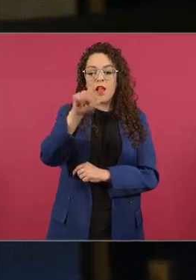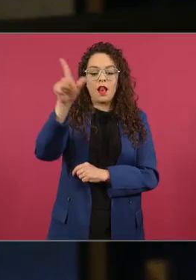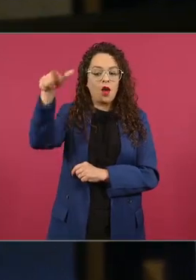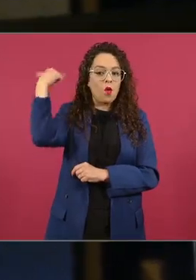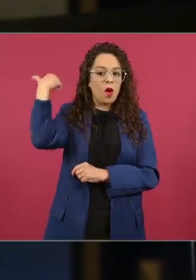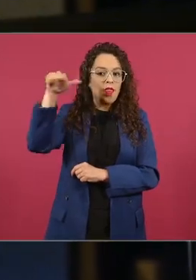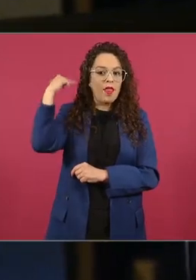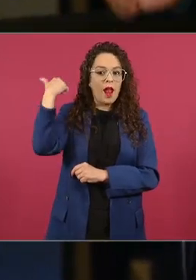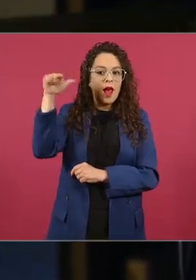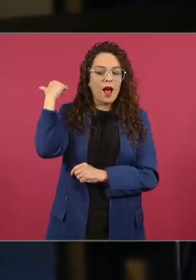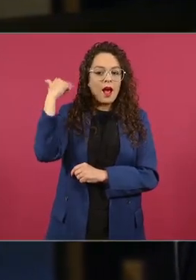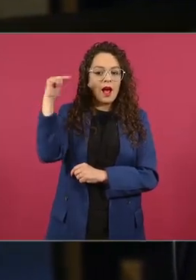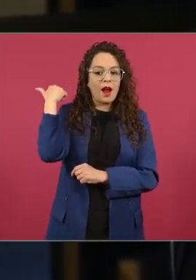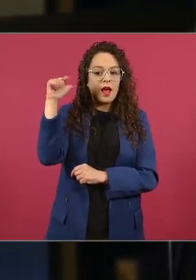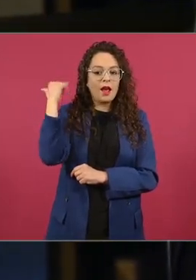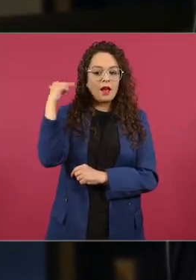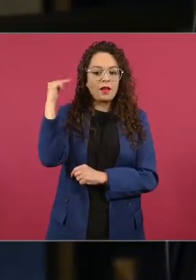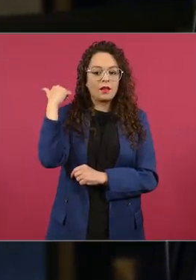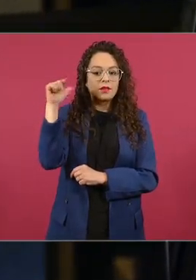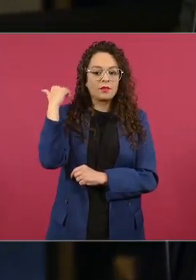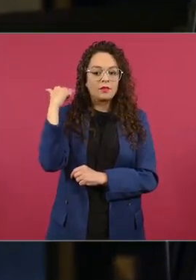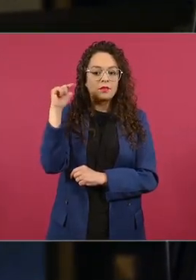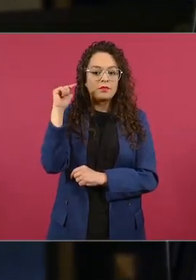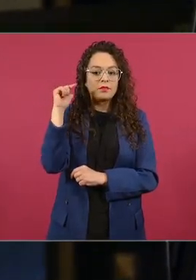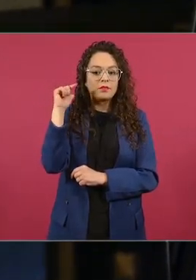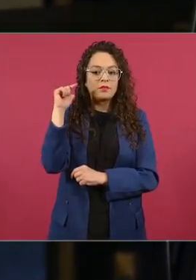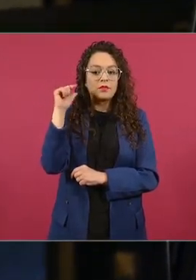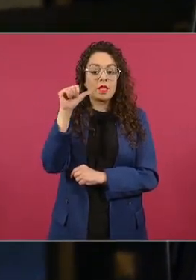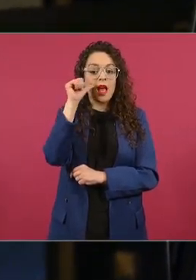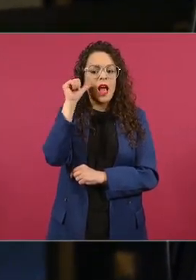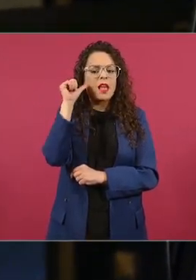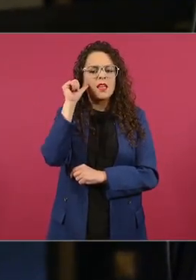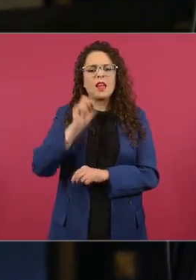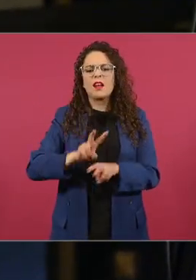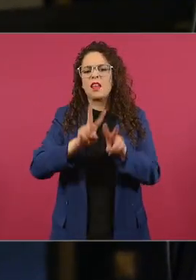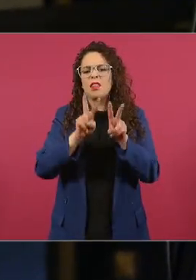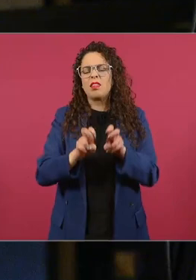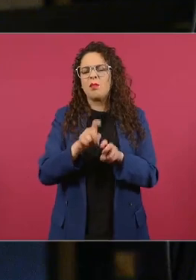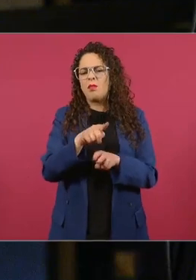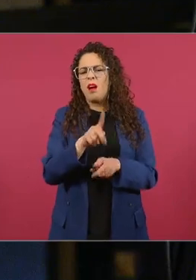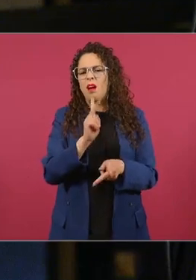pues también se hablaba del tema que se tocó ayer de la